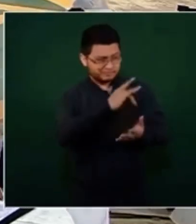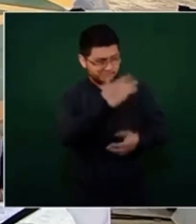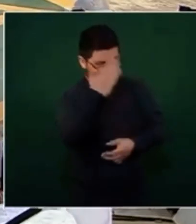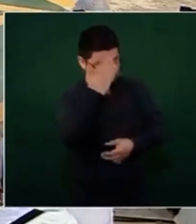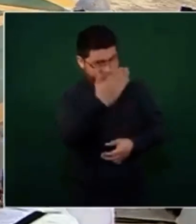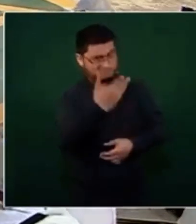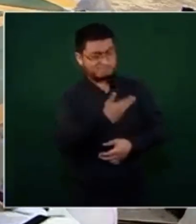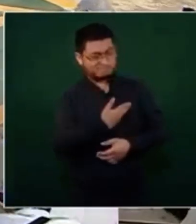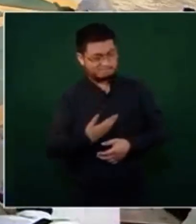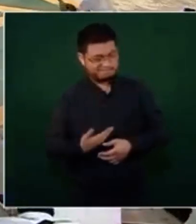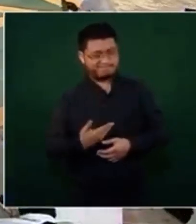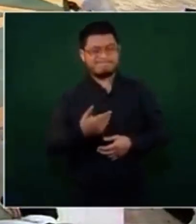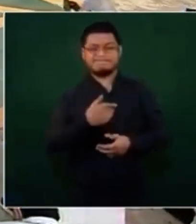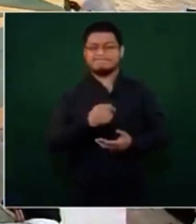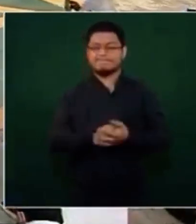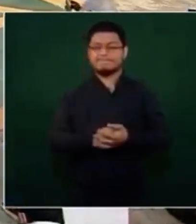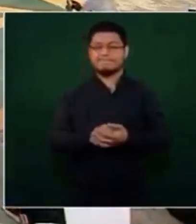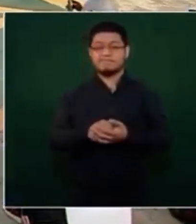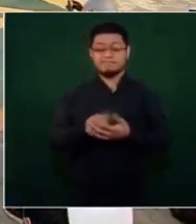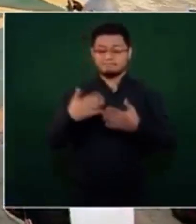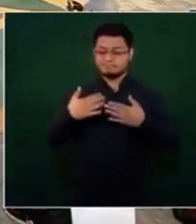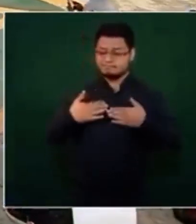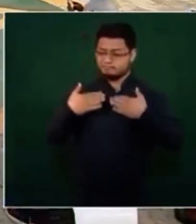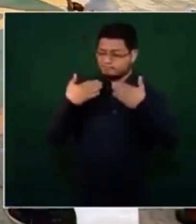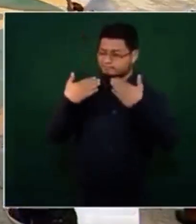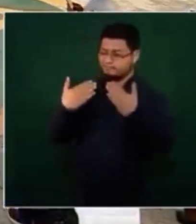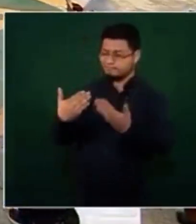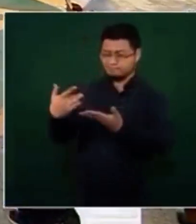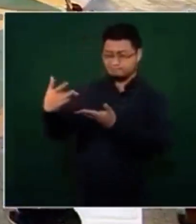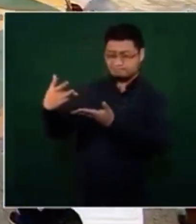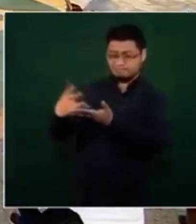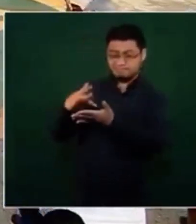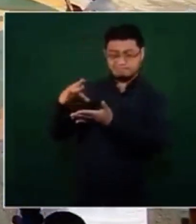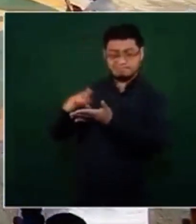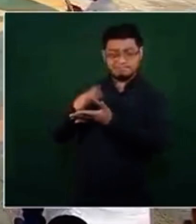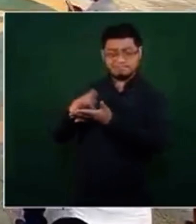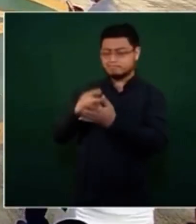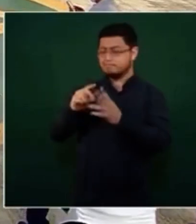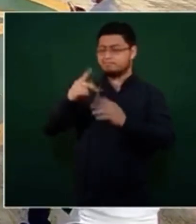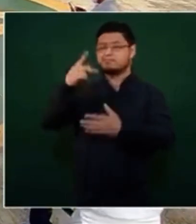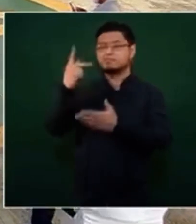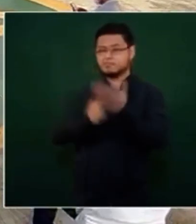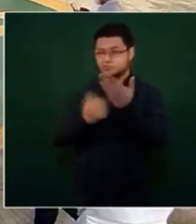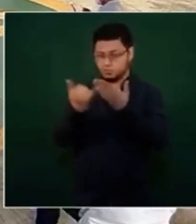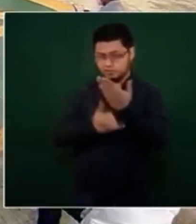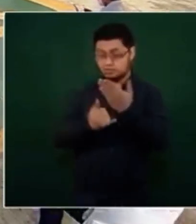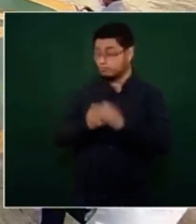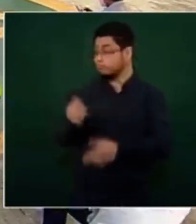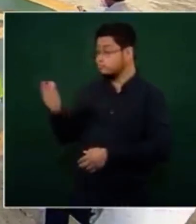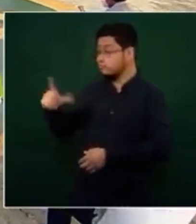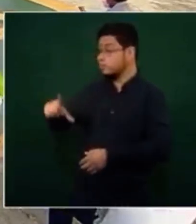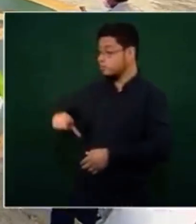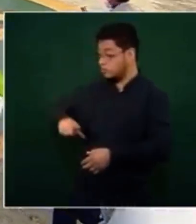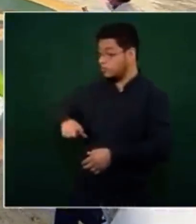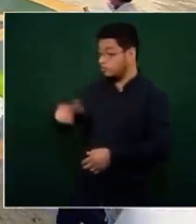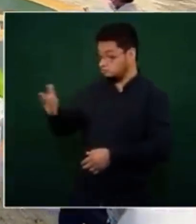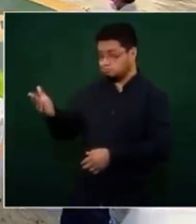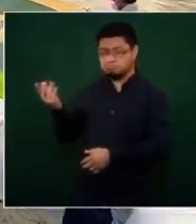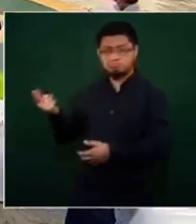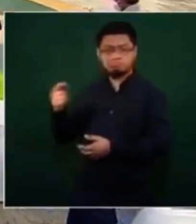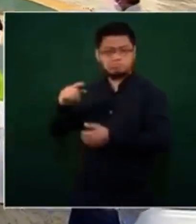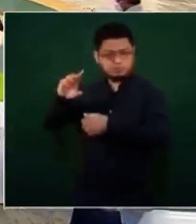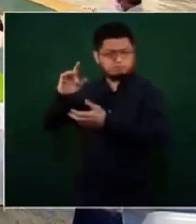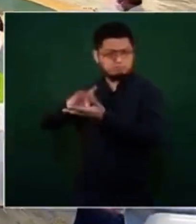Gracias por la confianza y el apoyo a este programa. Gobernadora Sanzoles, muchas gracias por recibirnos aquí.